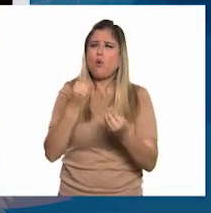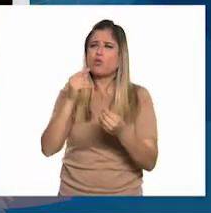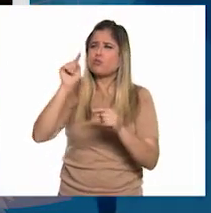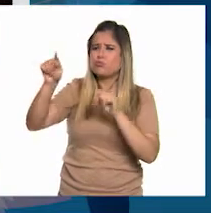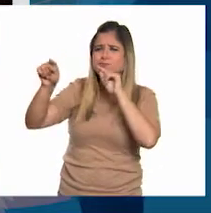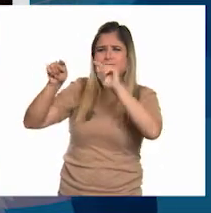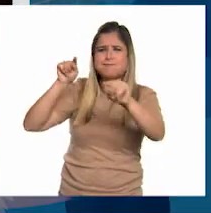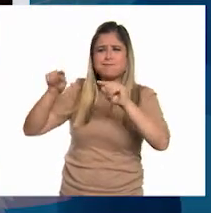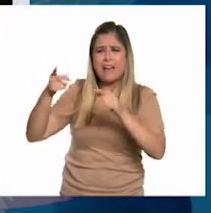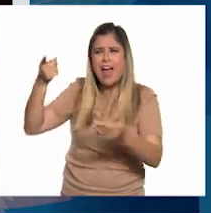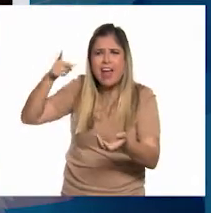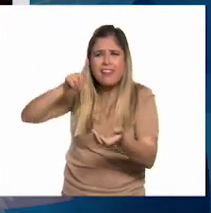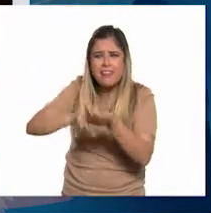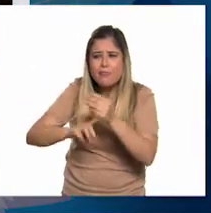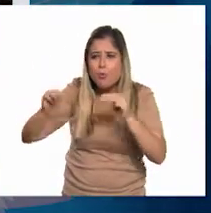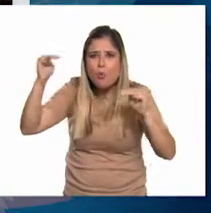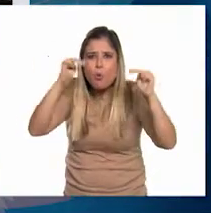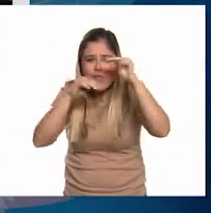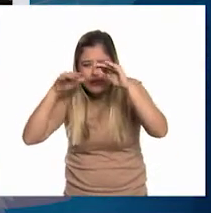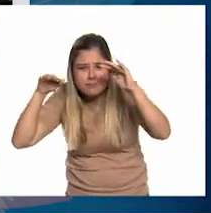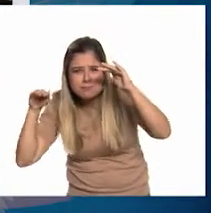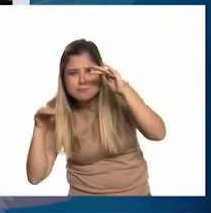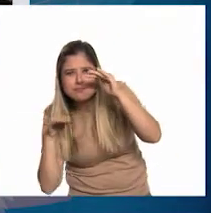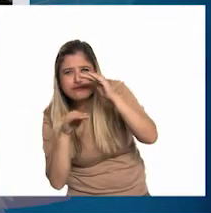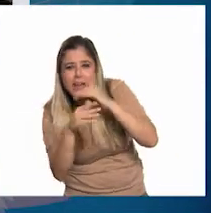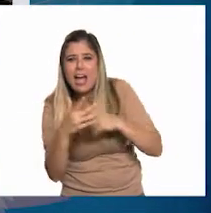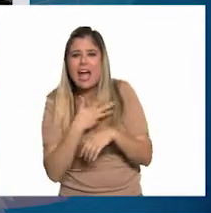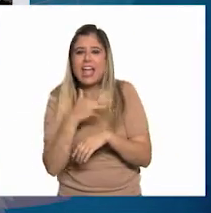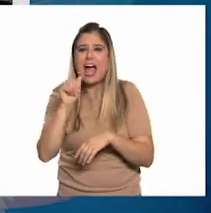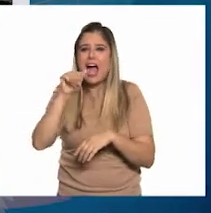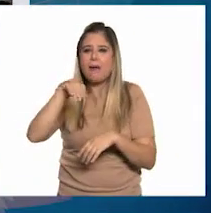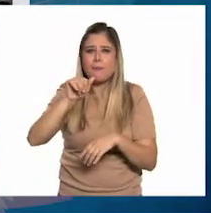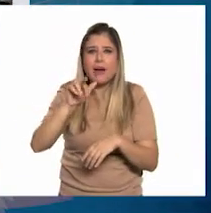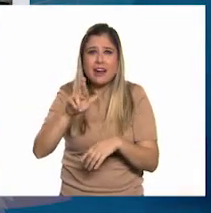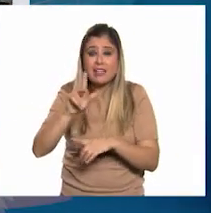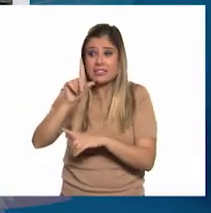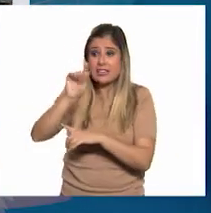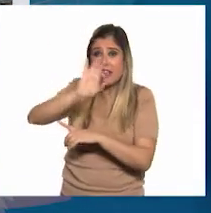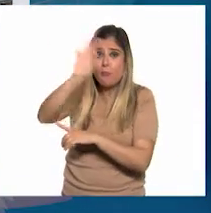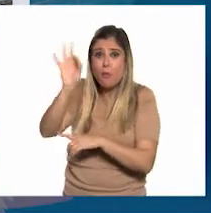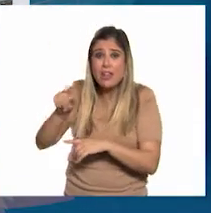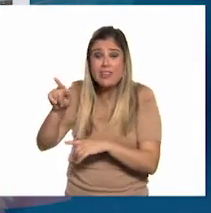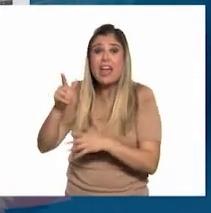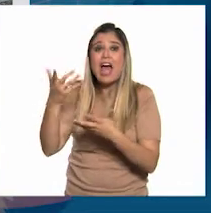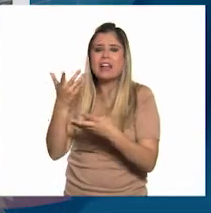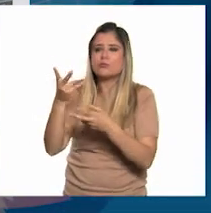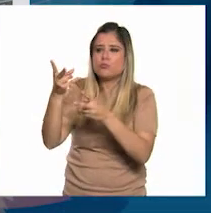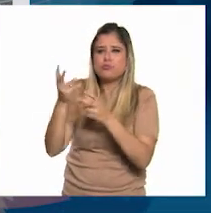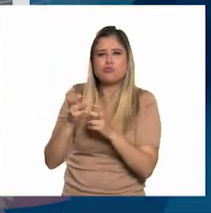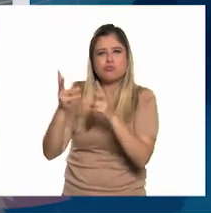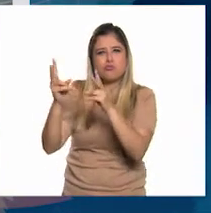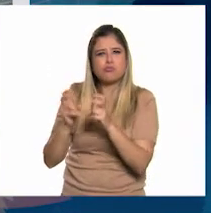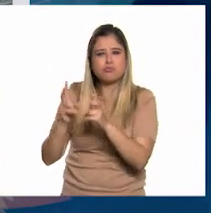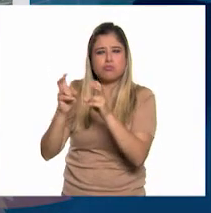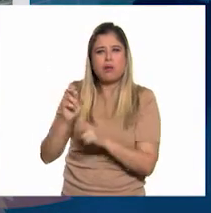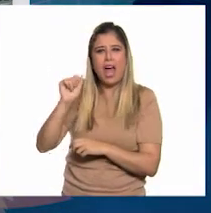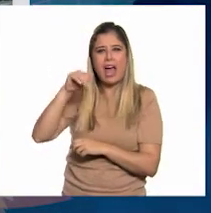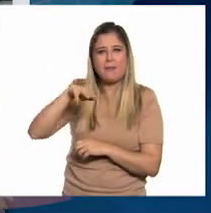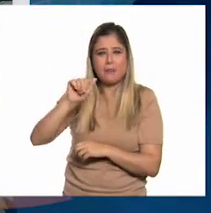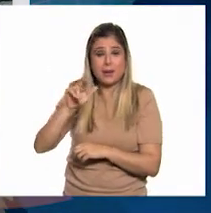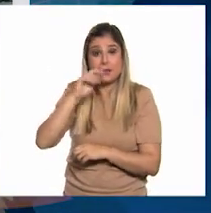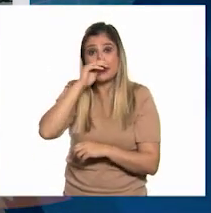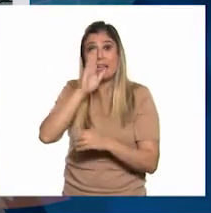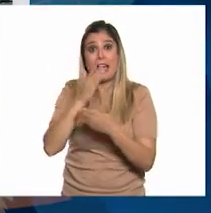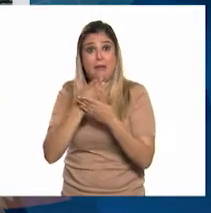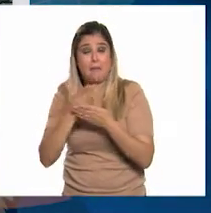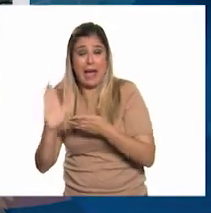y minas de ámbar y que más del 70% de la población del lugar se dedica a extraer este recurso. Además,